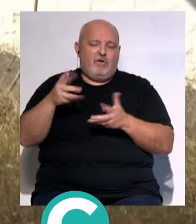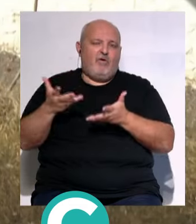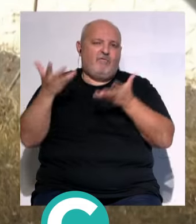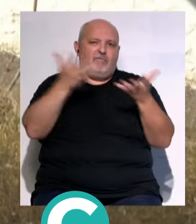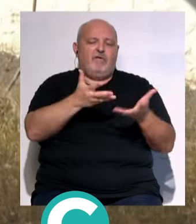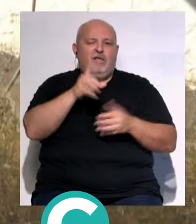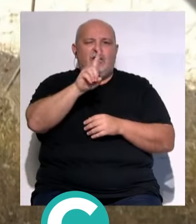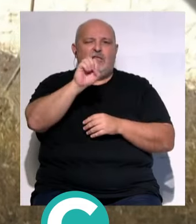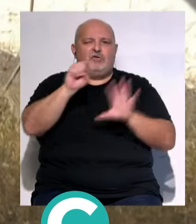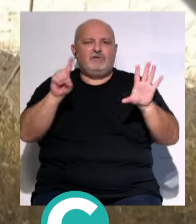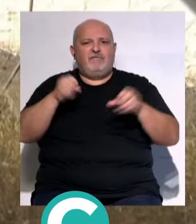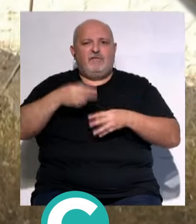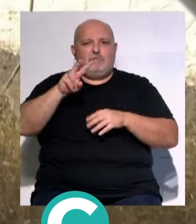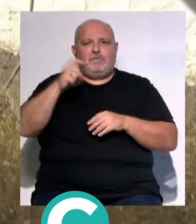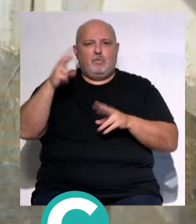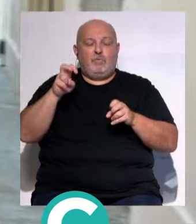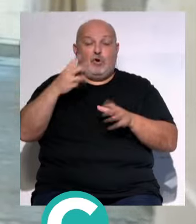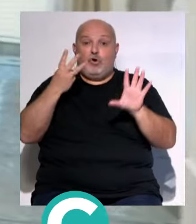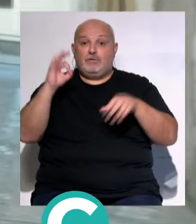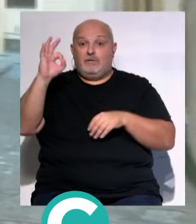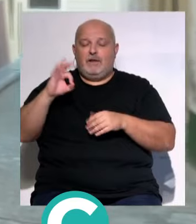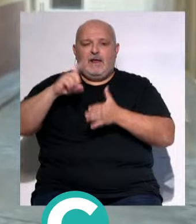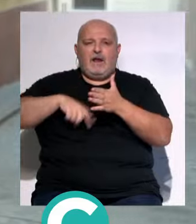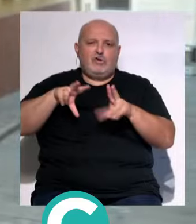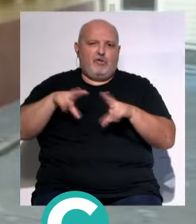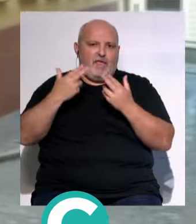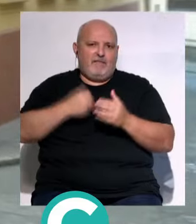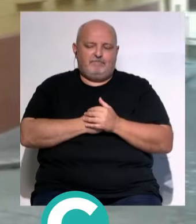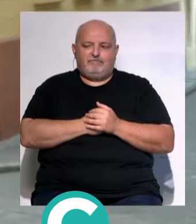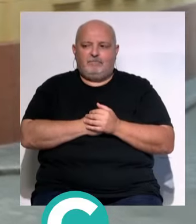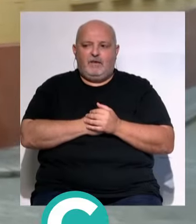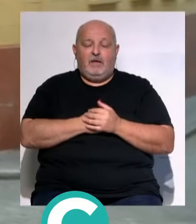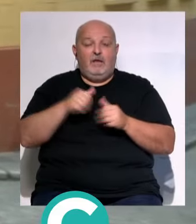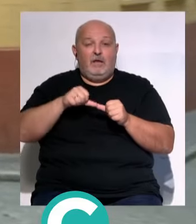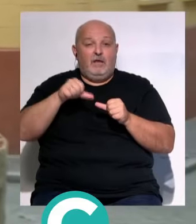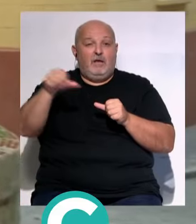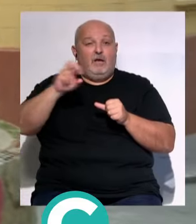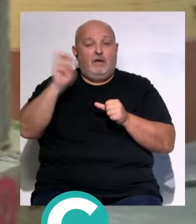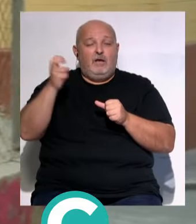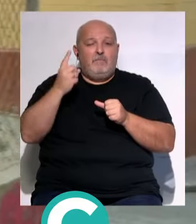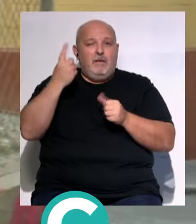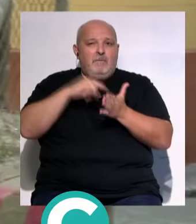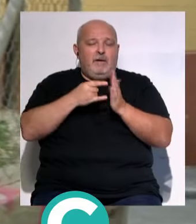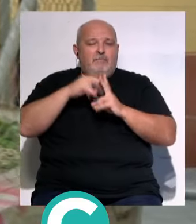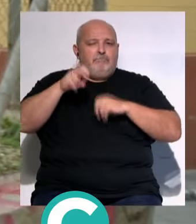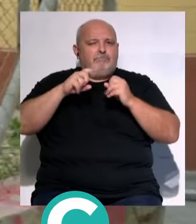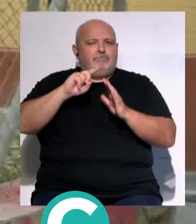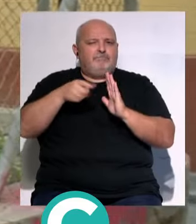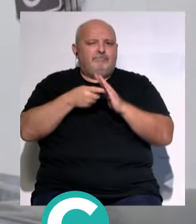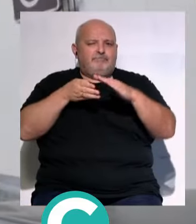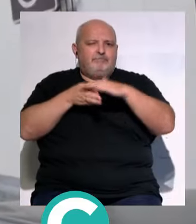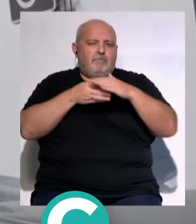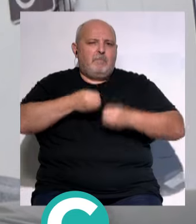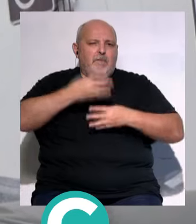ofertar... ...106 nuevas viviendas... ...el 80% de alquiler social. Además ha puesto en marcha... primer plan de rehabilitación interior... ...de